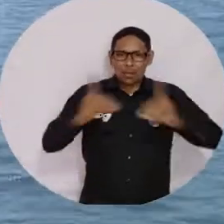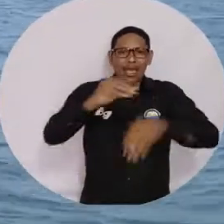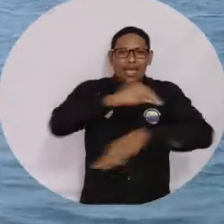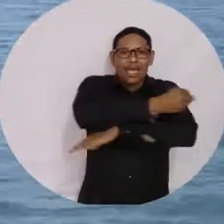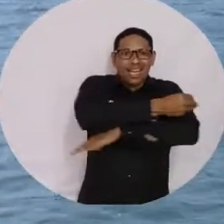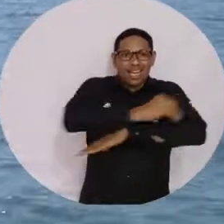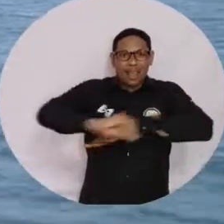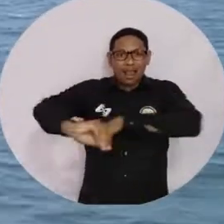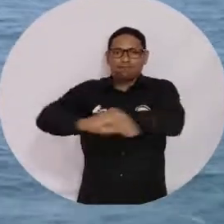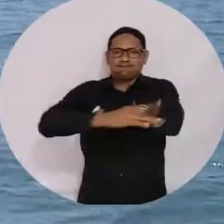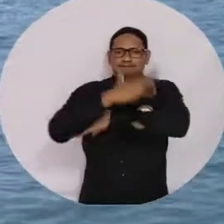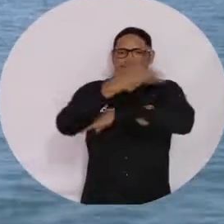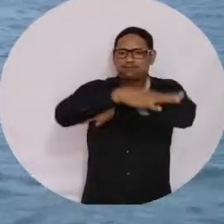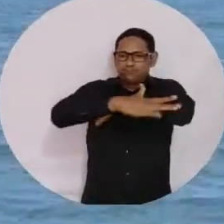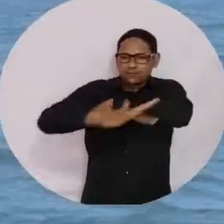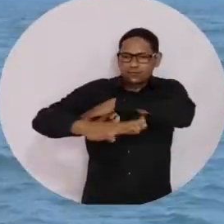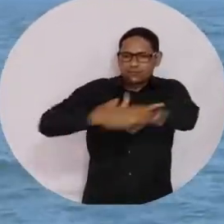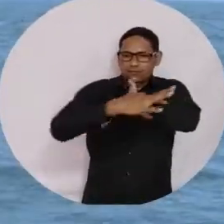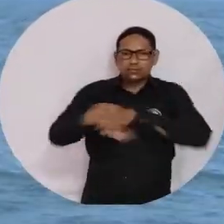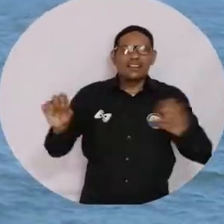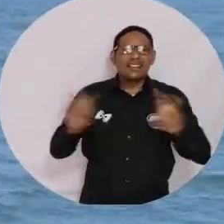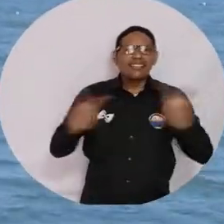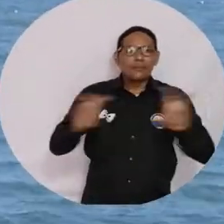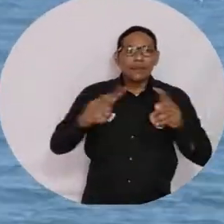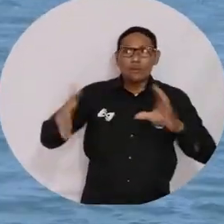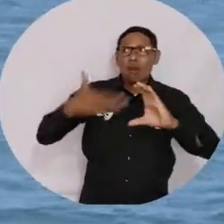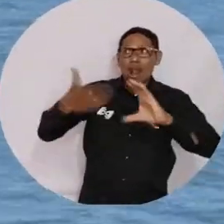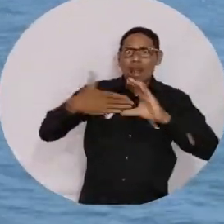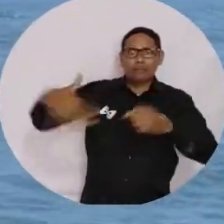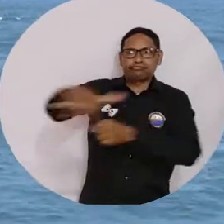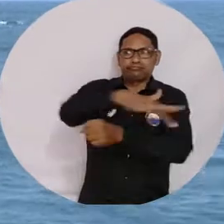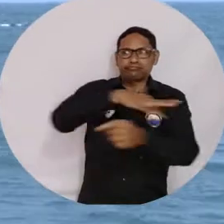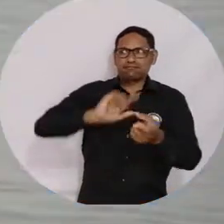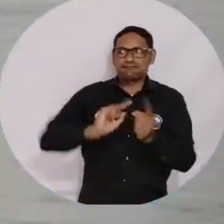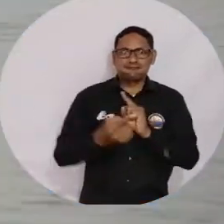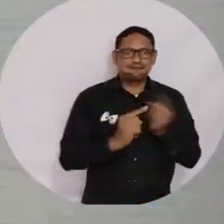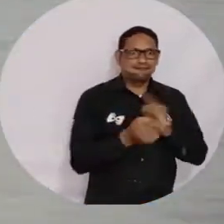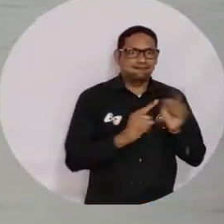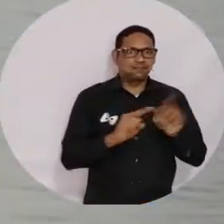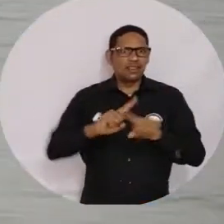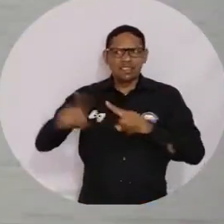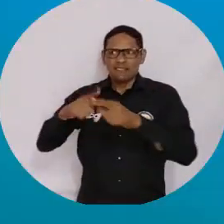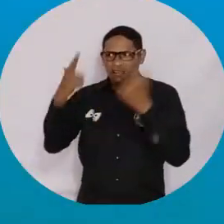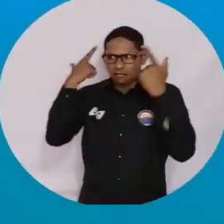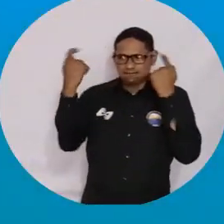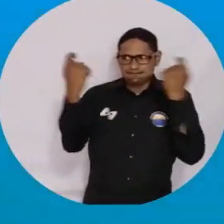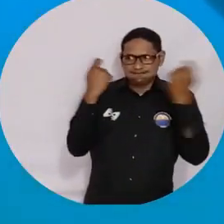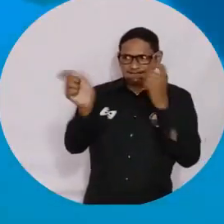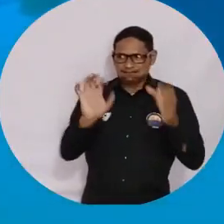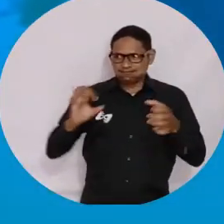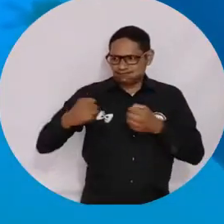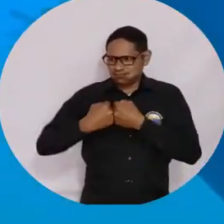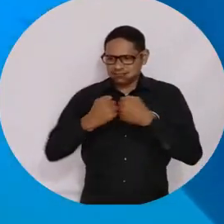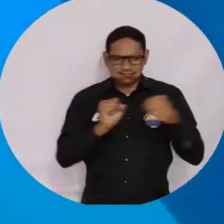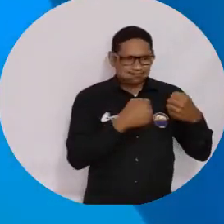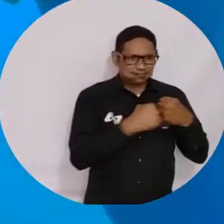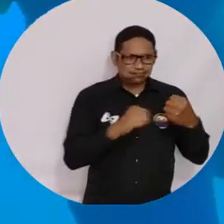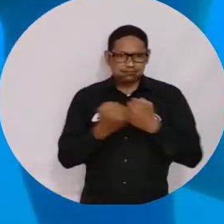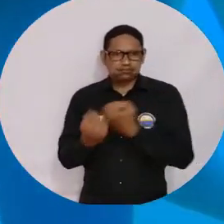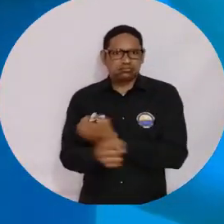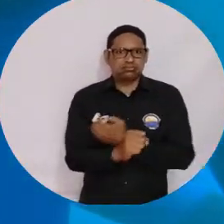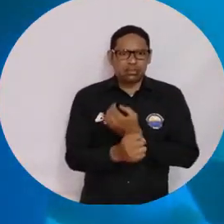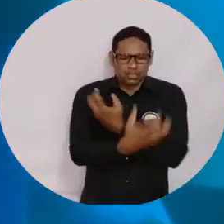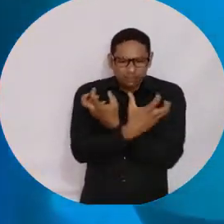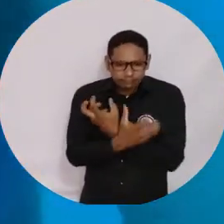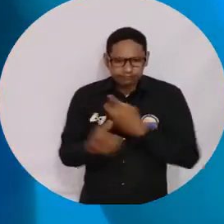para la Gestión Marino-Costera bajo el contexto del cambio climático, ofertado de la mano de aliados estratégicos clave en manejo ambiental, educación e